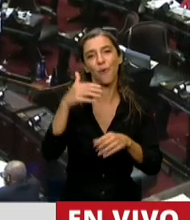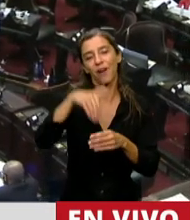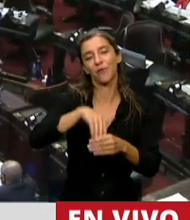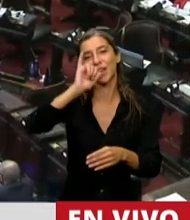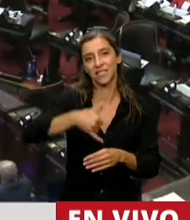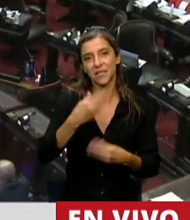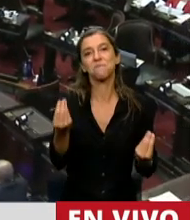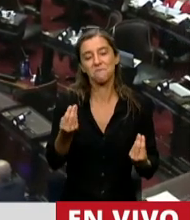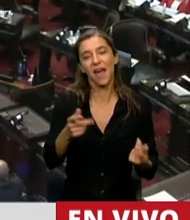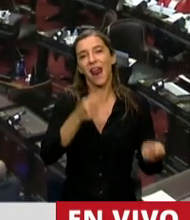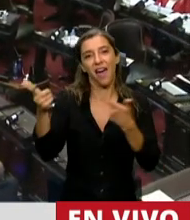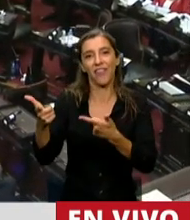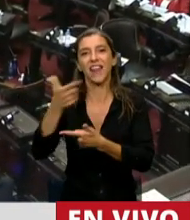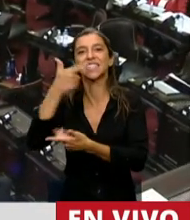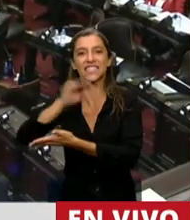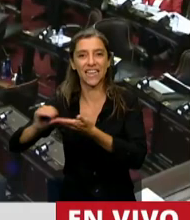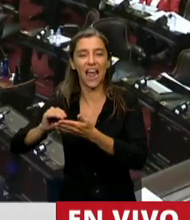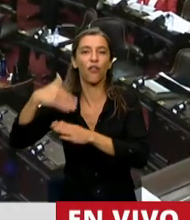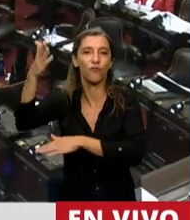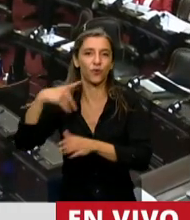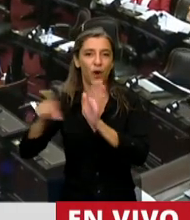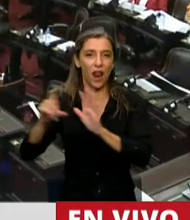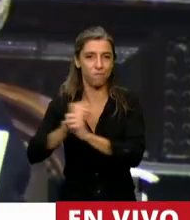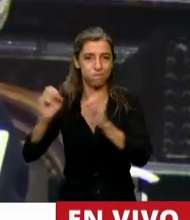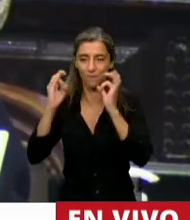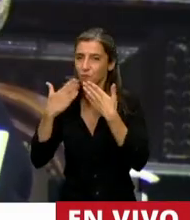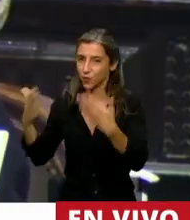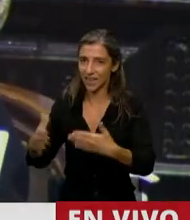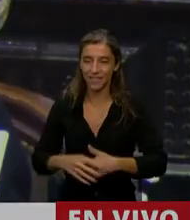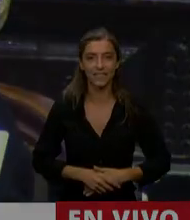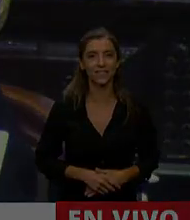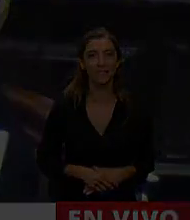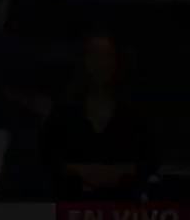votarlo para que pase al Senado y sea ley muy pronto. Muchas gracias, señora Presidenta. Gracias, diputado. diputado.